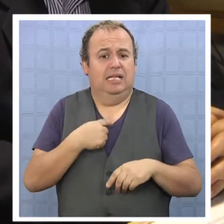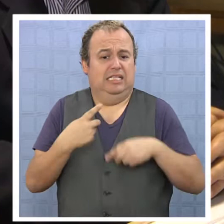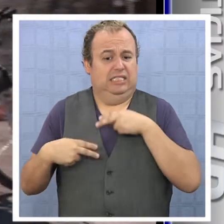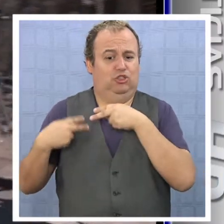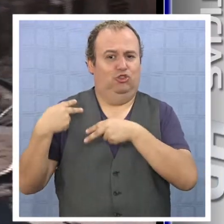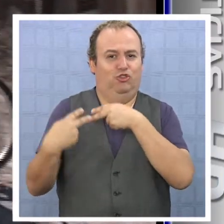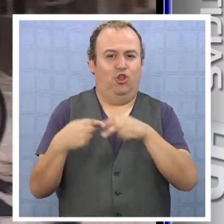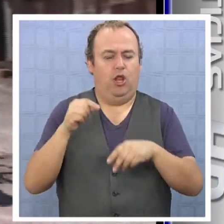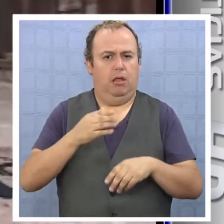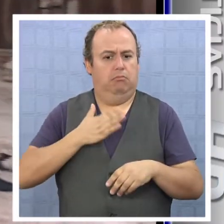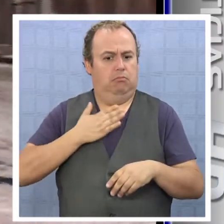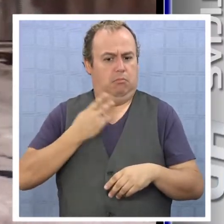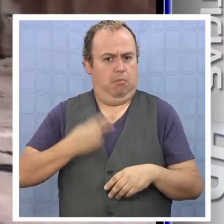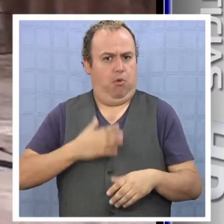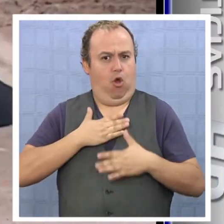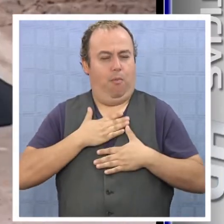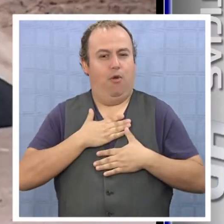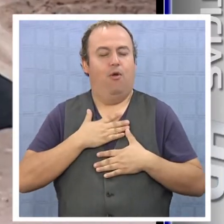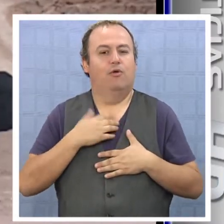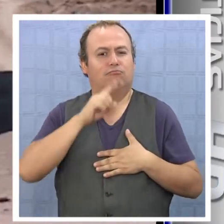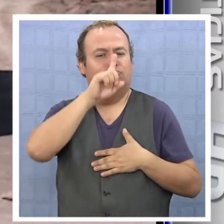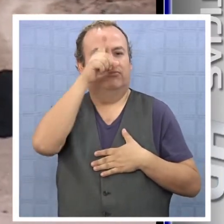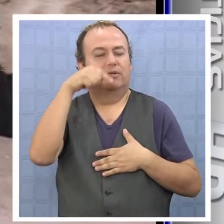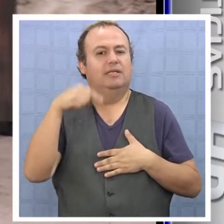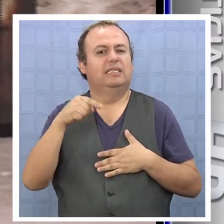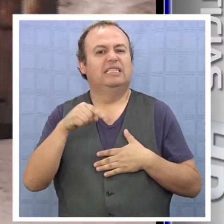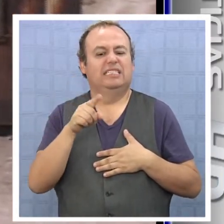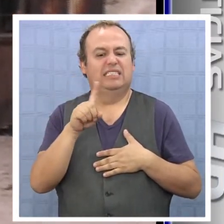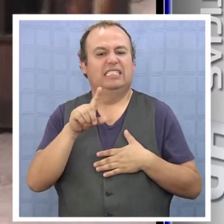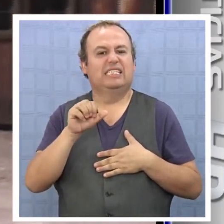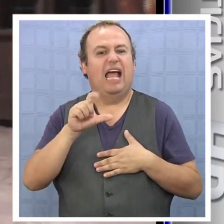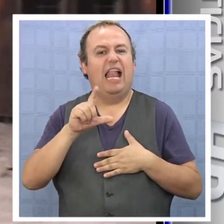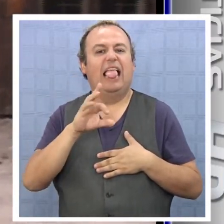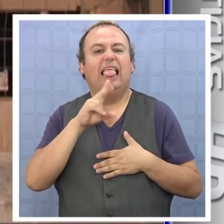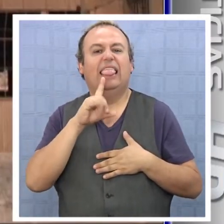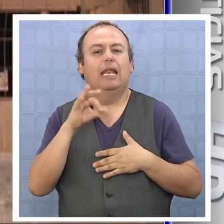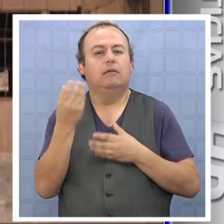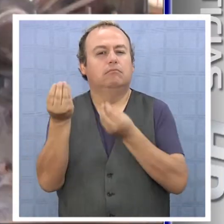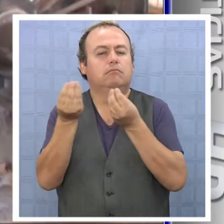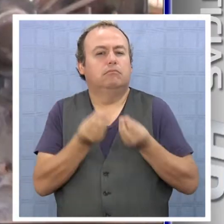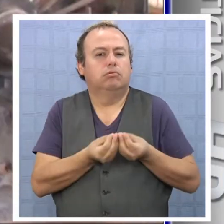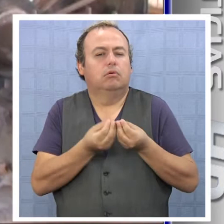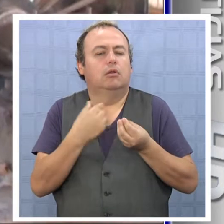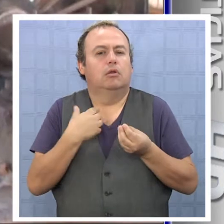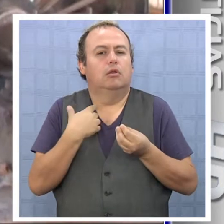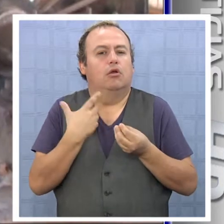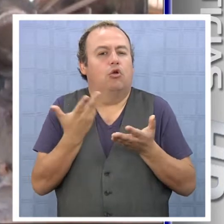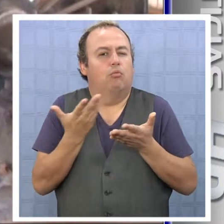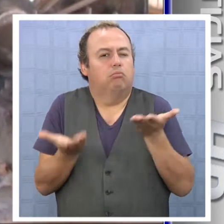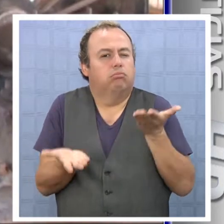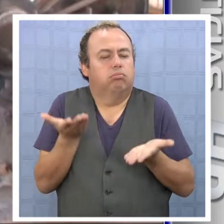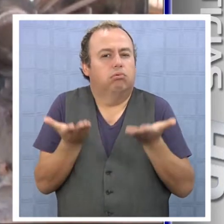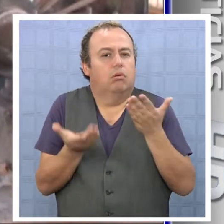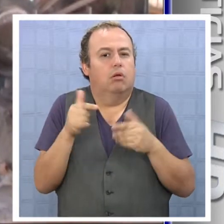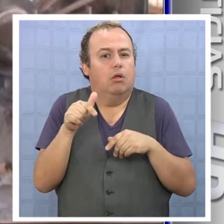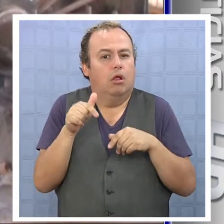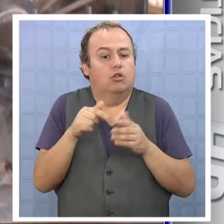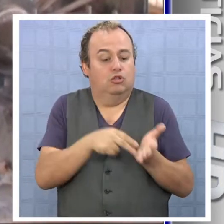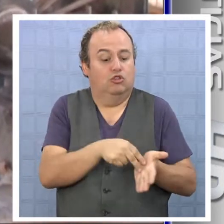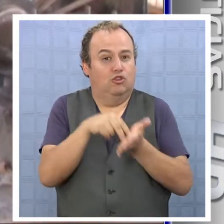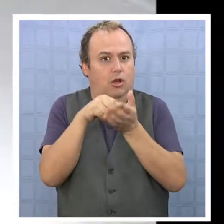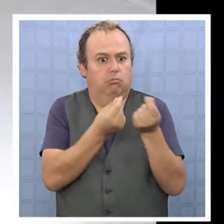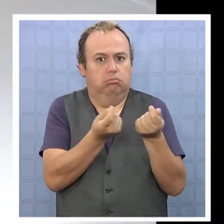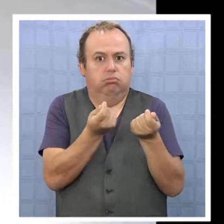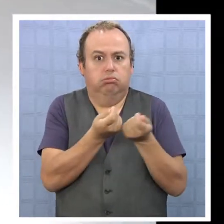pertenece. El aporte que significó el Salitre para el desarrollo de la región y el país es comparado con lo que hace hoy la zona